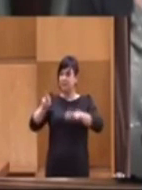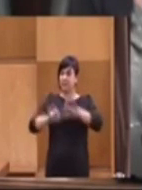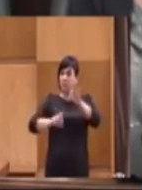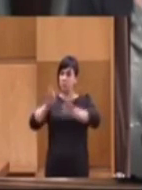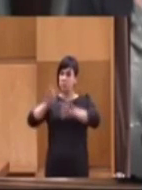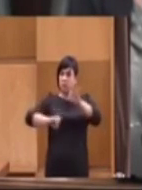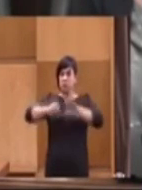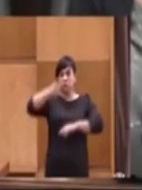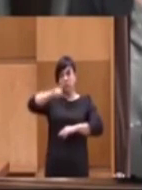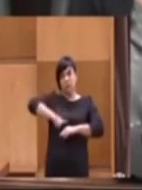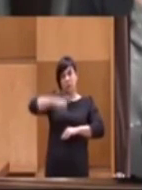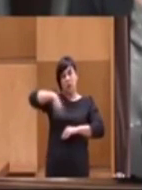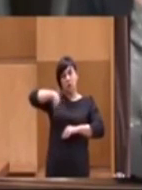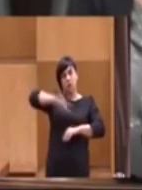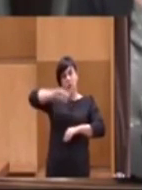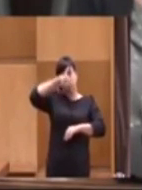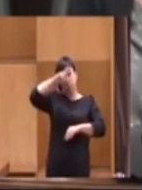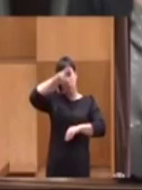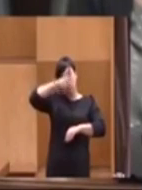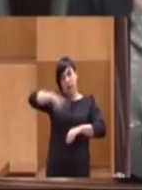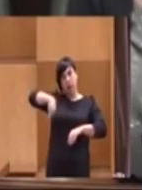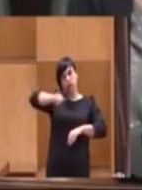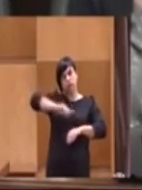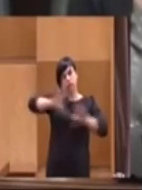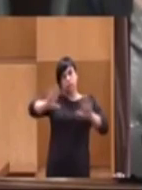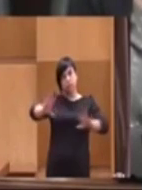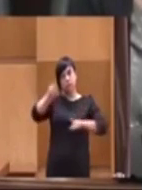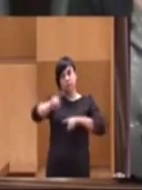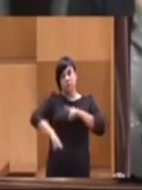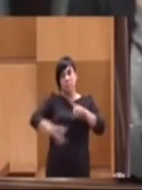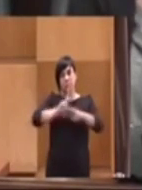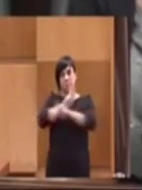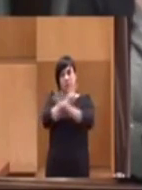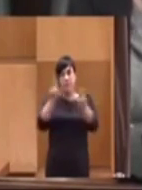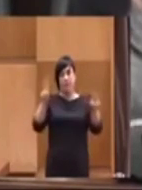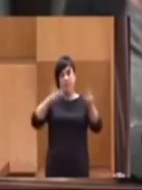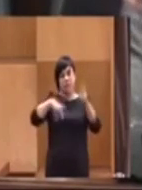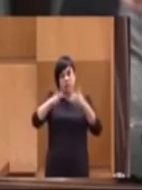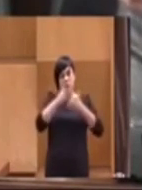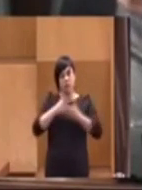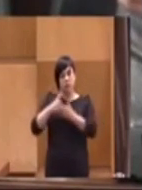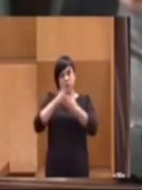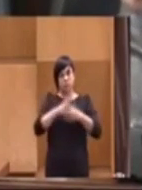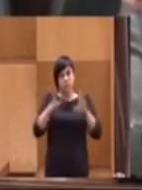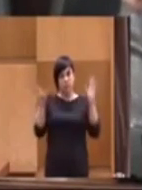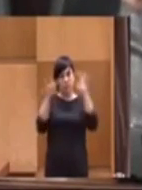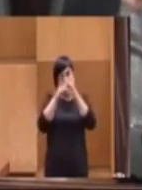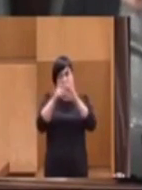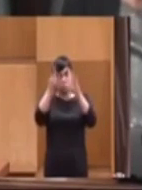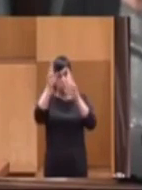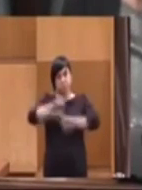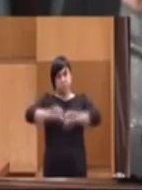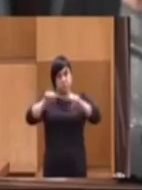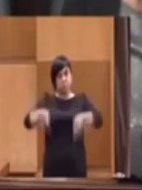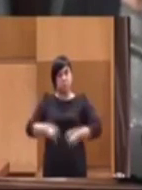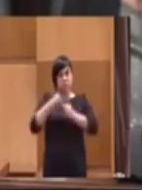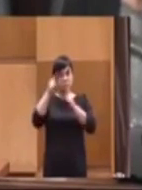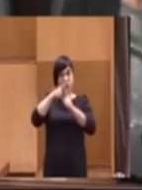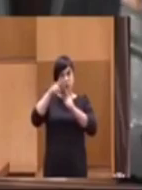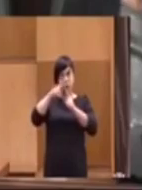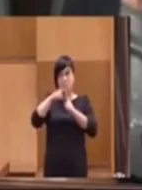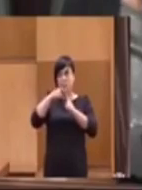nos preocupan a nosotros. Pero yo lo que le voy a decir es que, de lo que me he estudiado del pacto de Toledo y de lo que he podido preguntar,